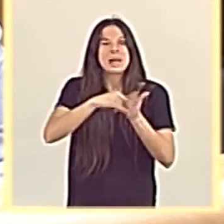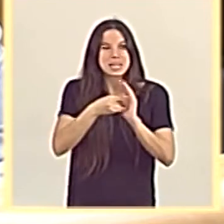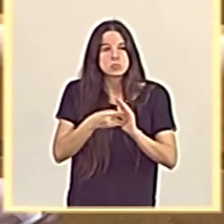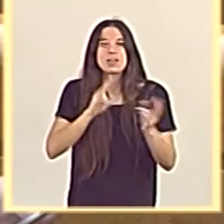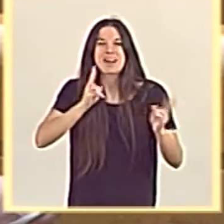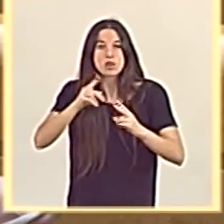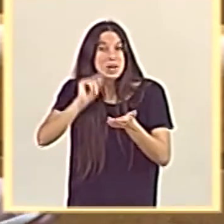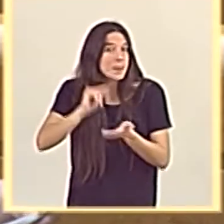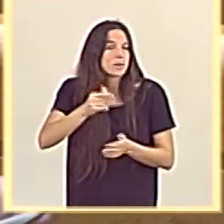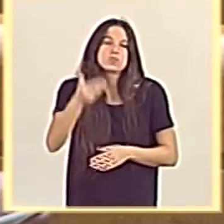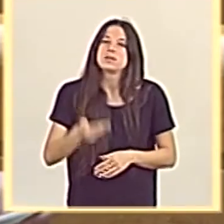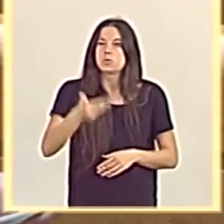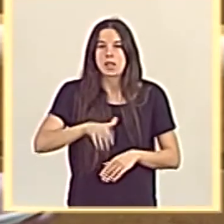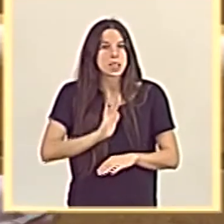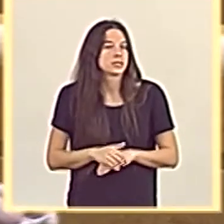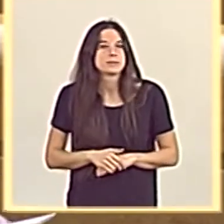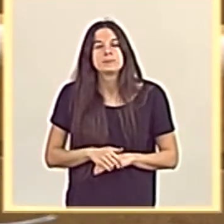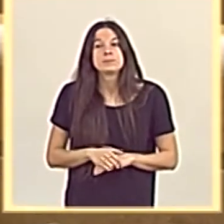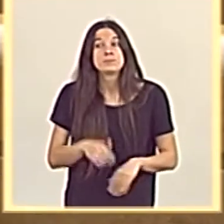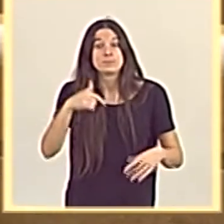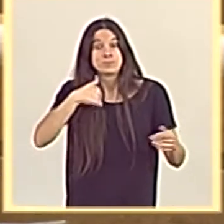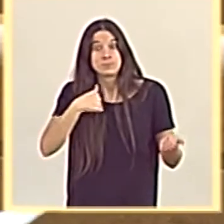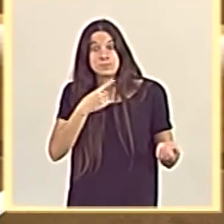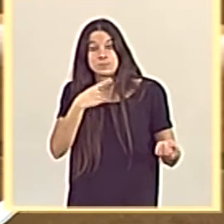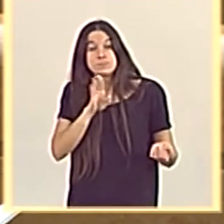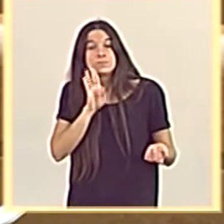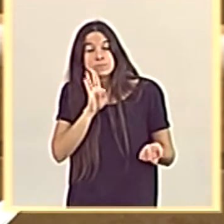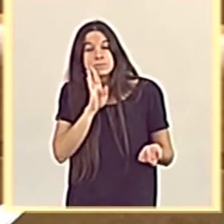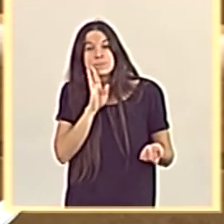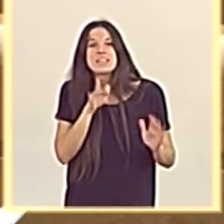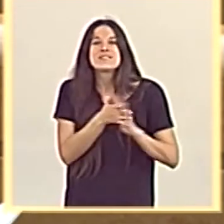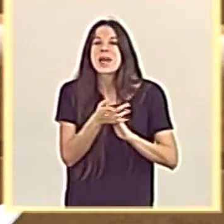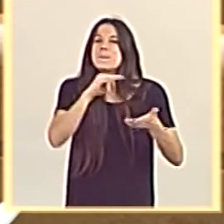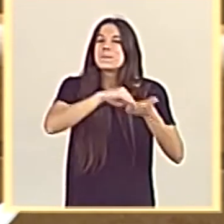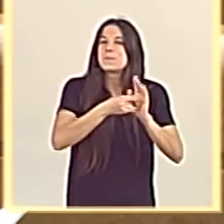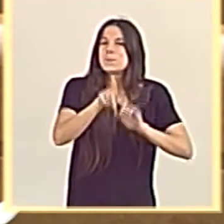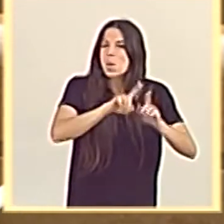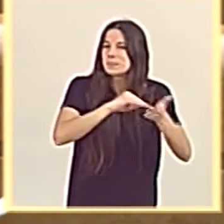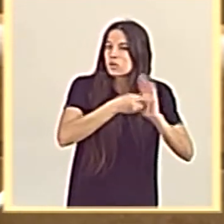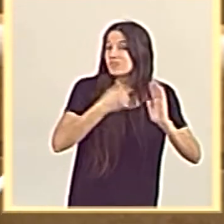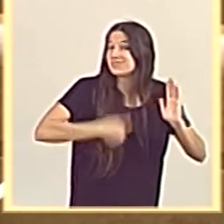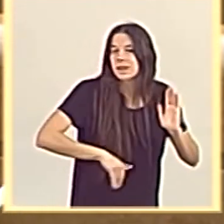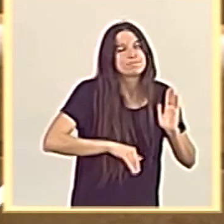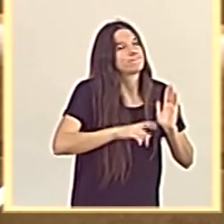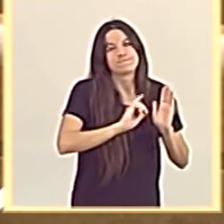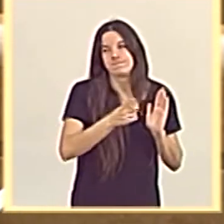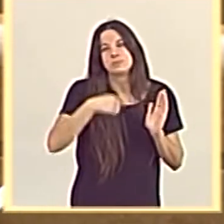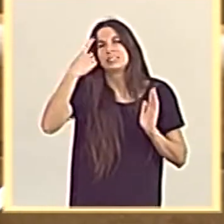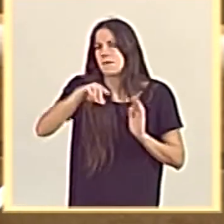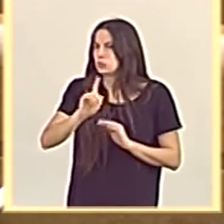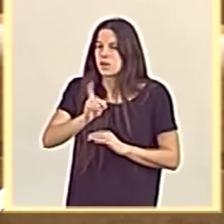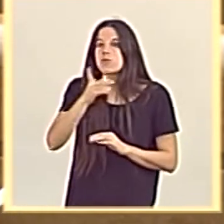rápida muy importantes. Esto, como digo, no significa que tengamos resuelto el problema. Sabemos que los